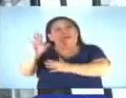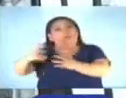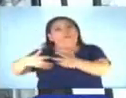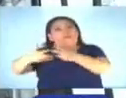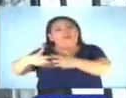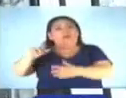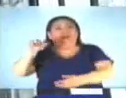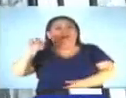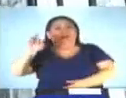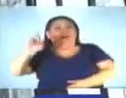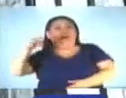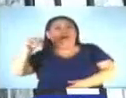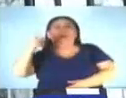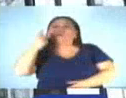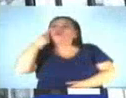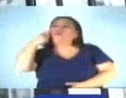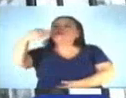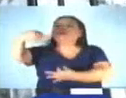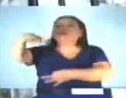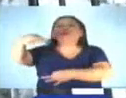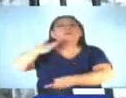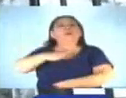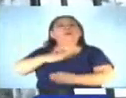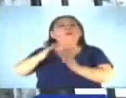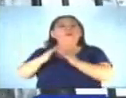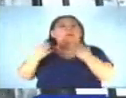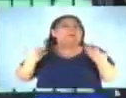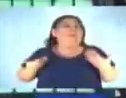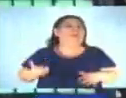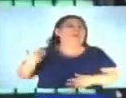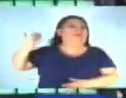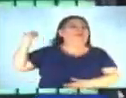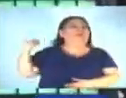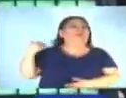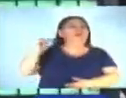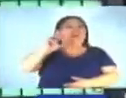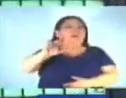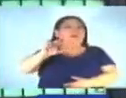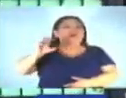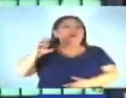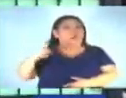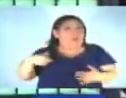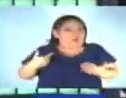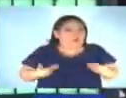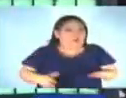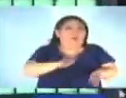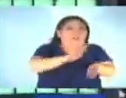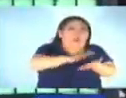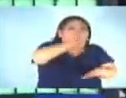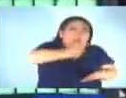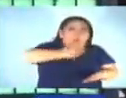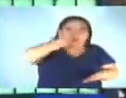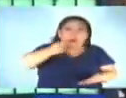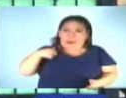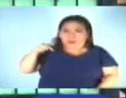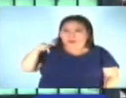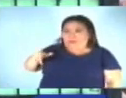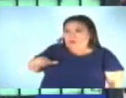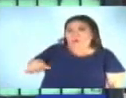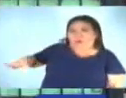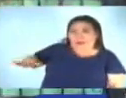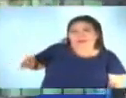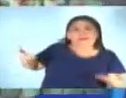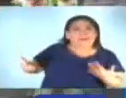Argos les entreguen sus escrituras. 30 años, verdad, que yo terminé de pagar mi lote, que es este donde estamos